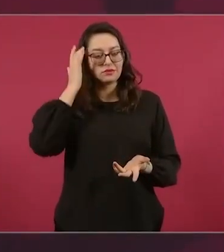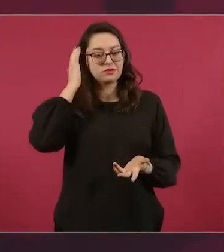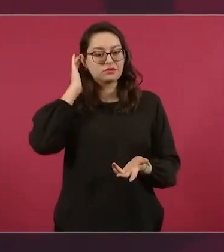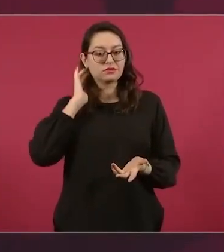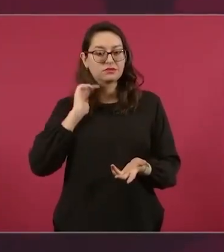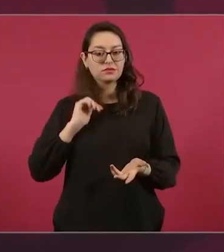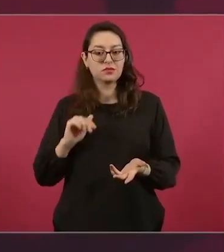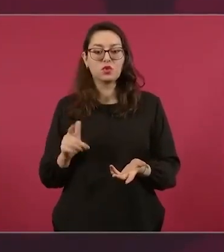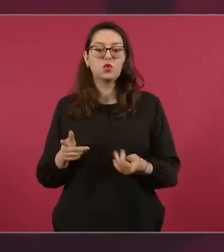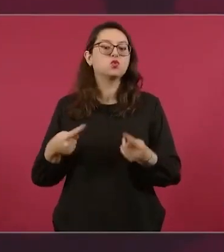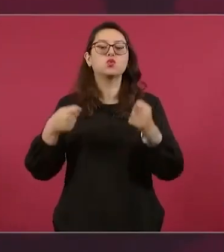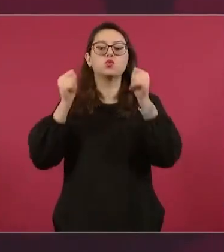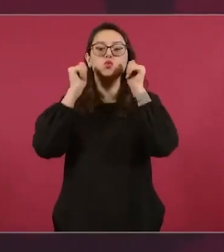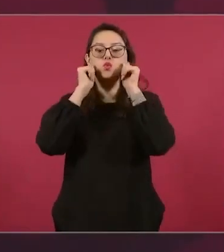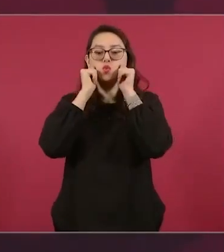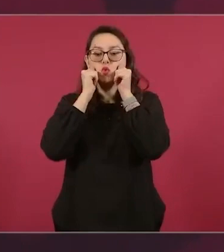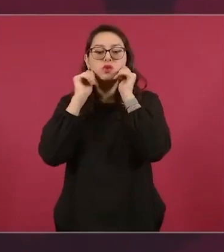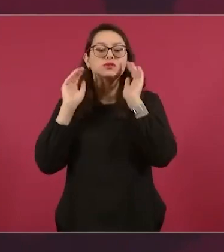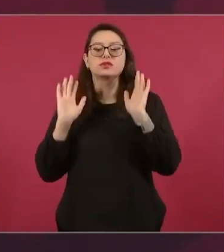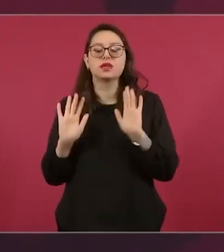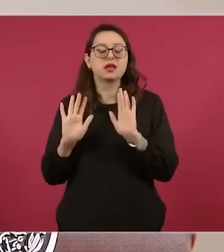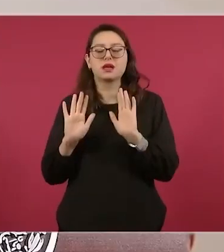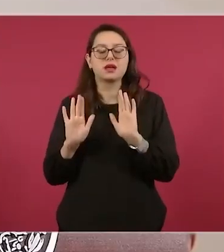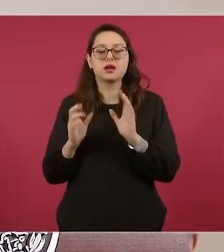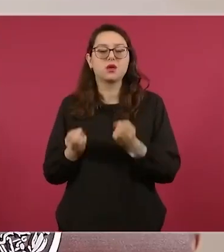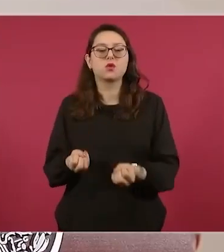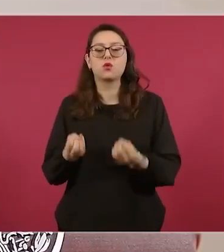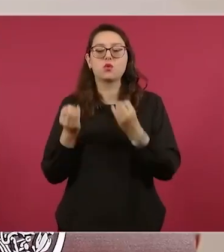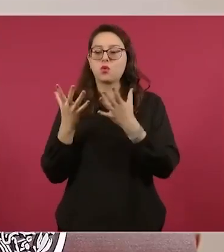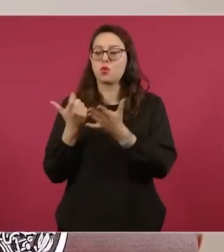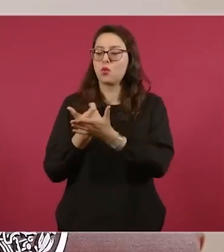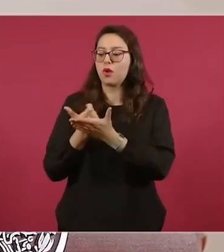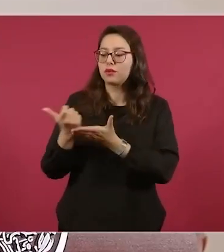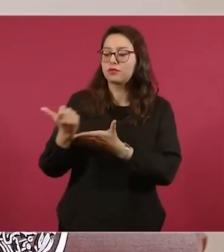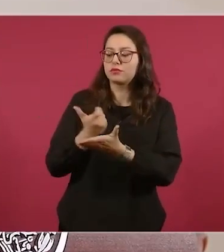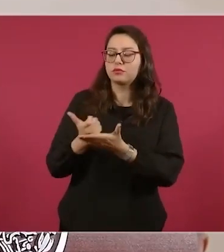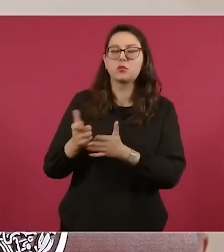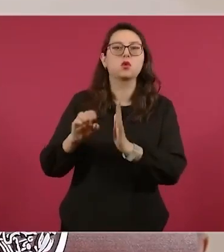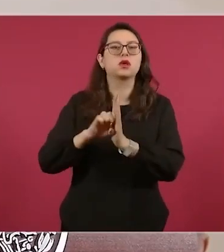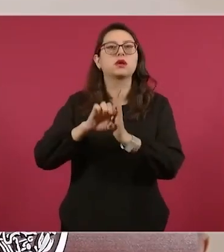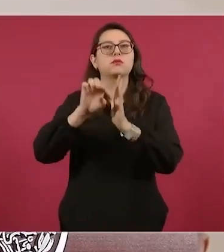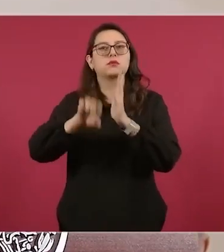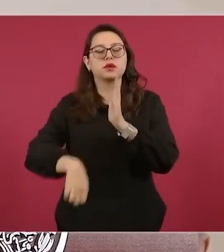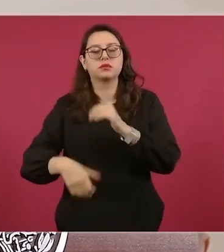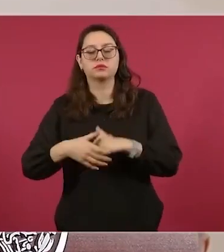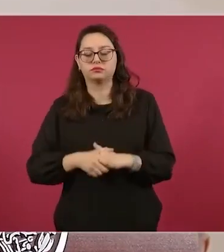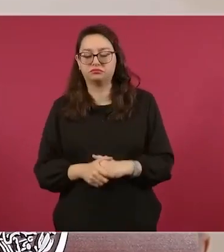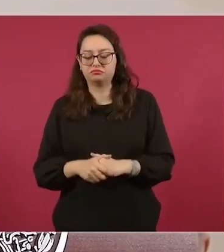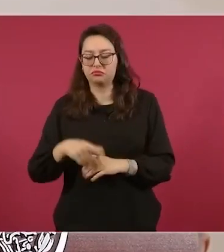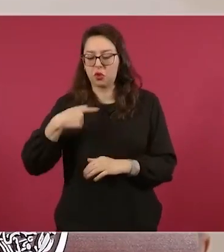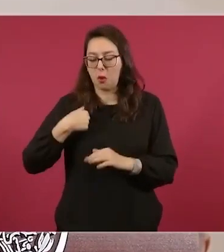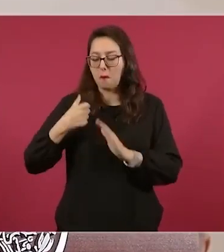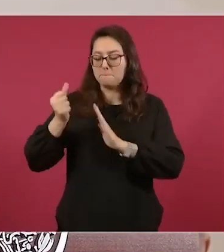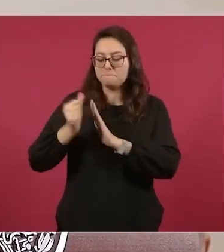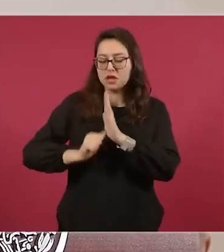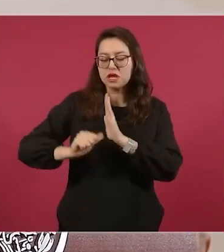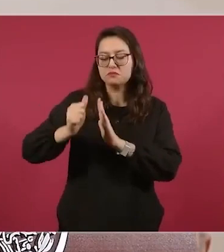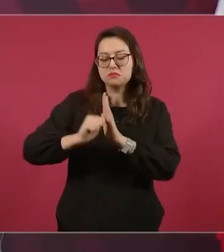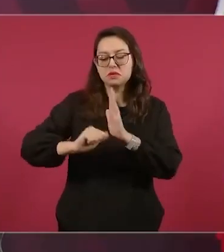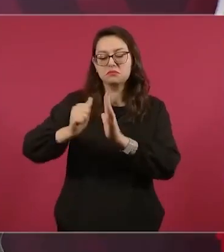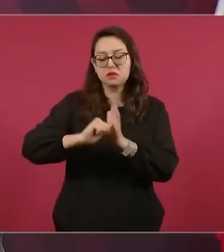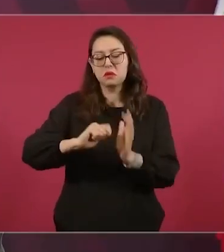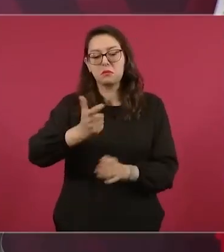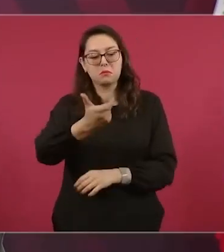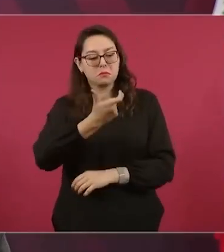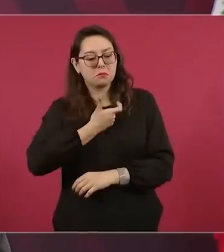haya un estado de derecho, no de chueco. Lo otro, pues es una cuestión voluntaria. Si un ministro o una ministra no quiere ganar más que el presidente, pues que haga